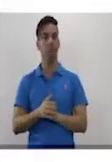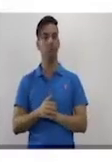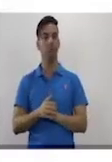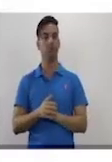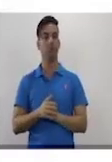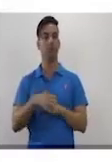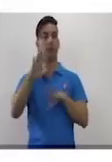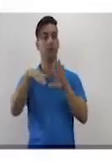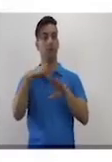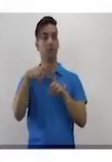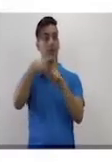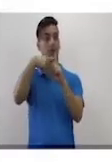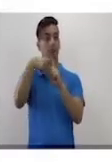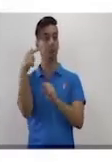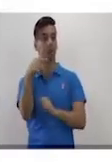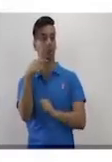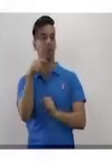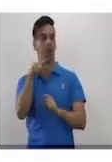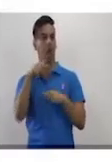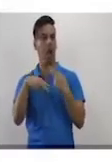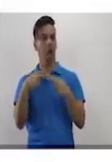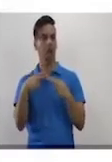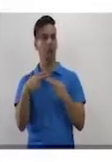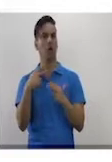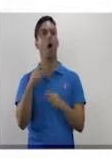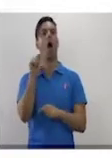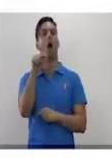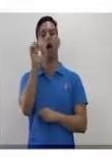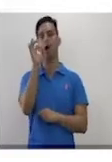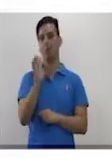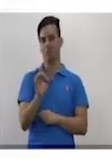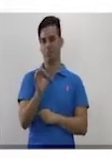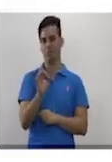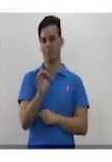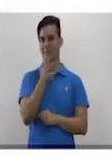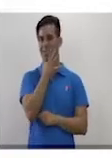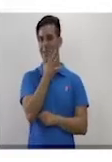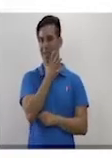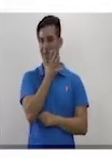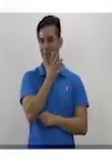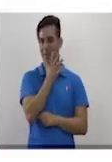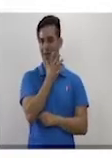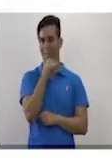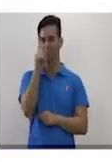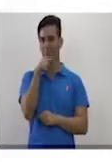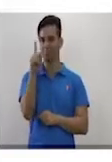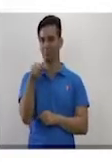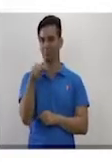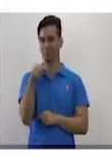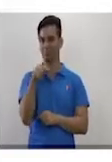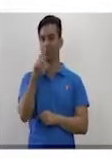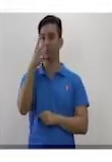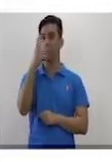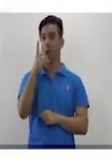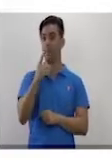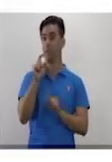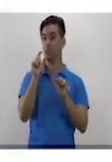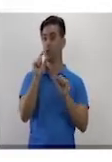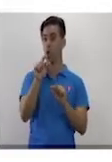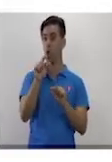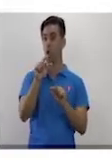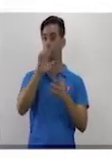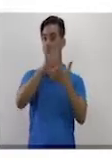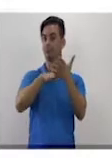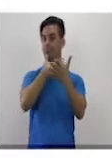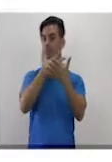vamos a reducir términos semejantes. Y vas a obtener la expresión resultante que vas a colocar